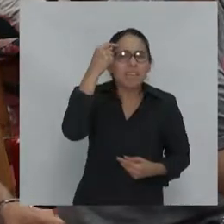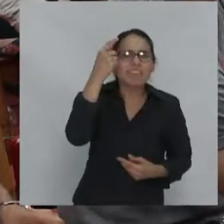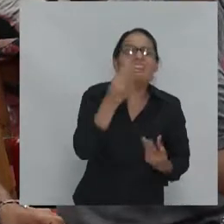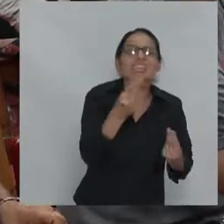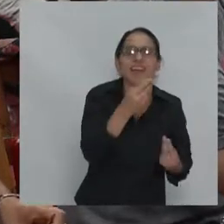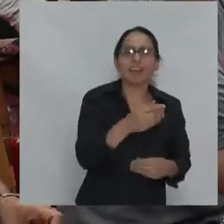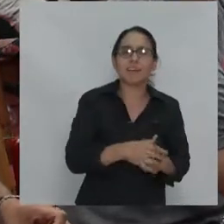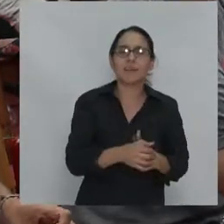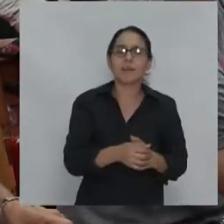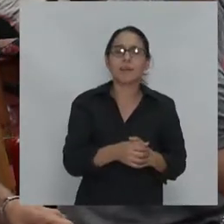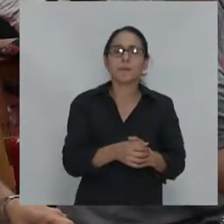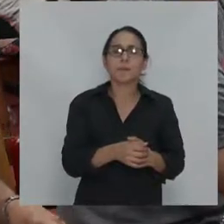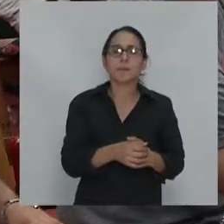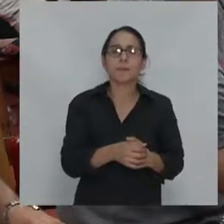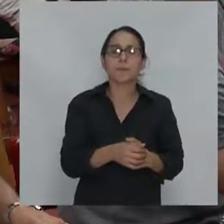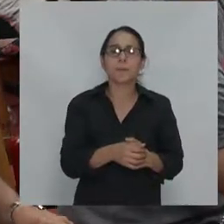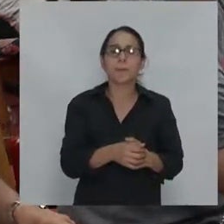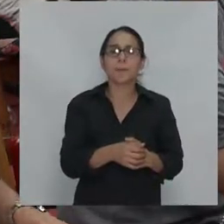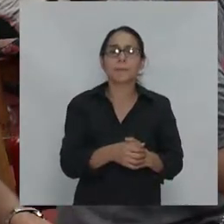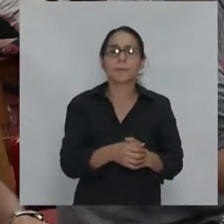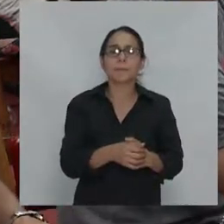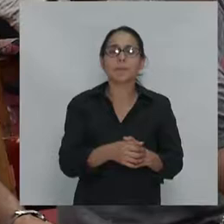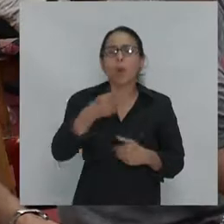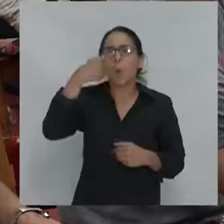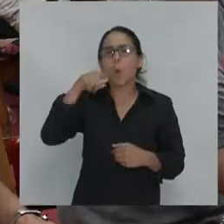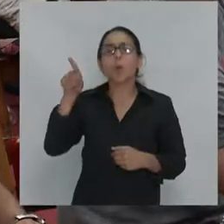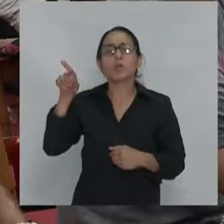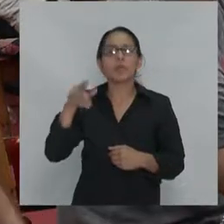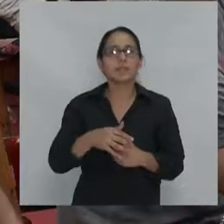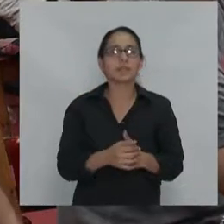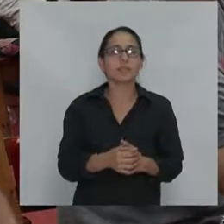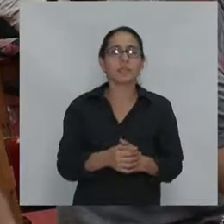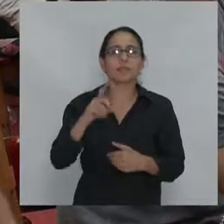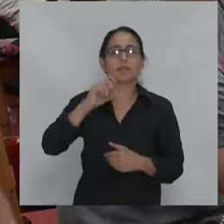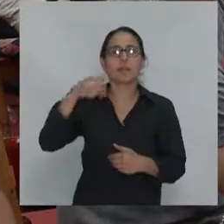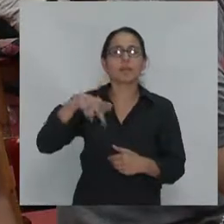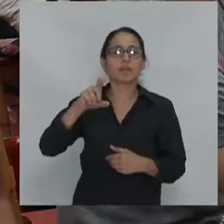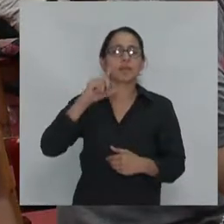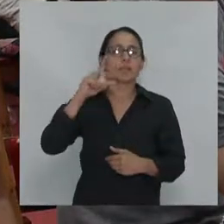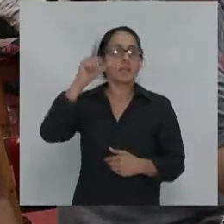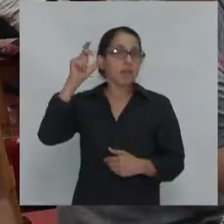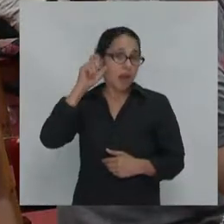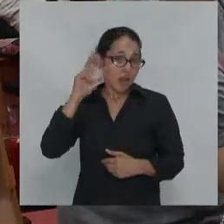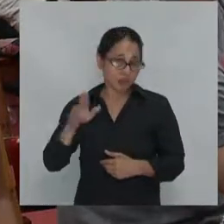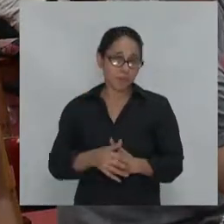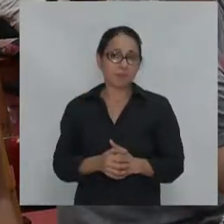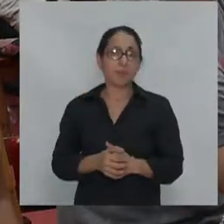bueno John Kelly el último canciller de administración anterior